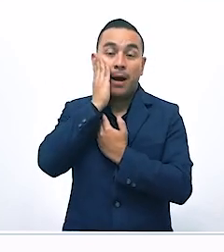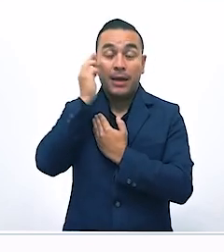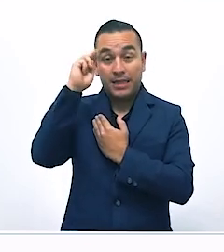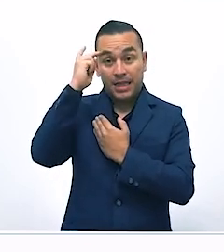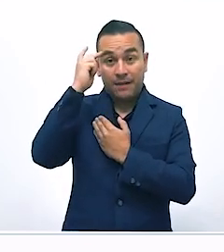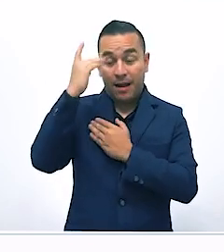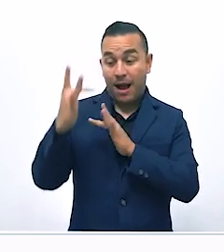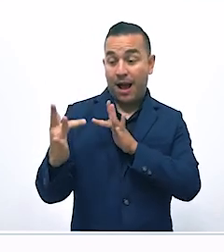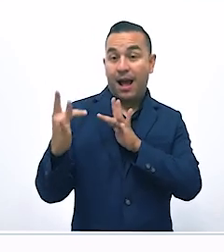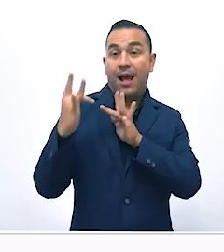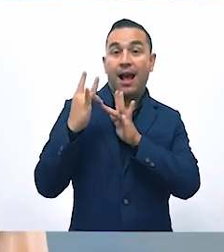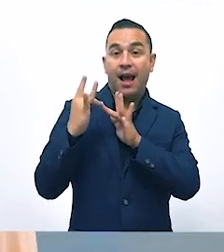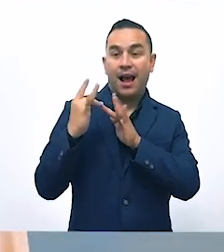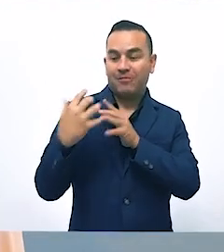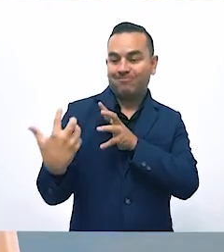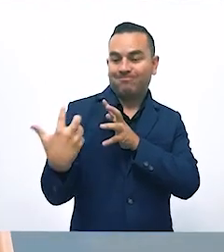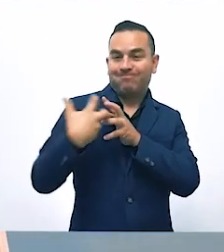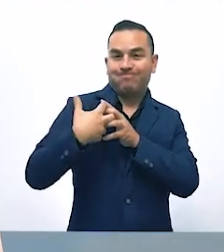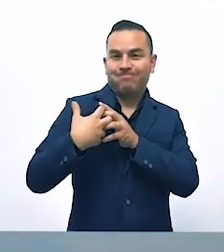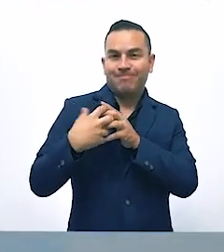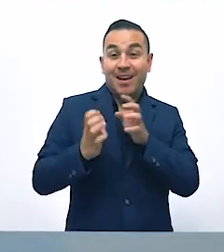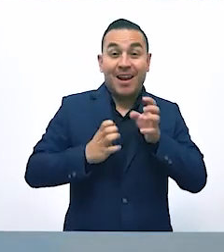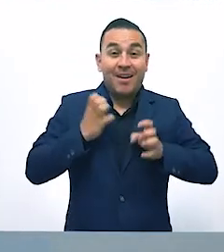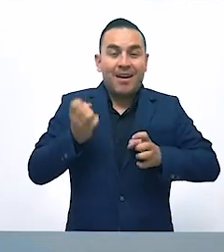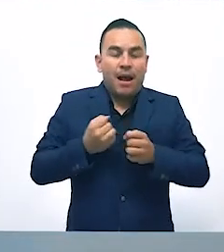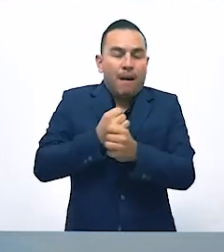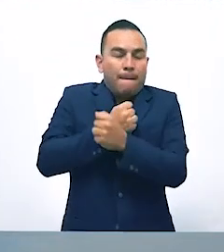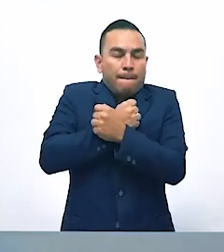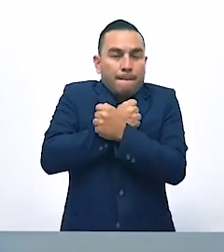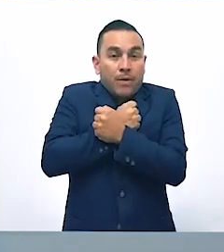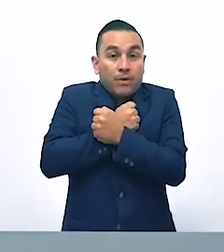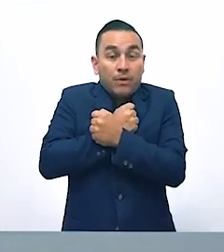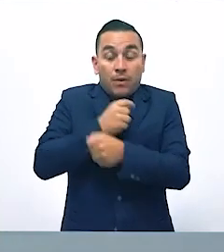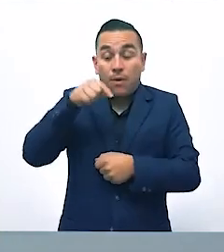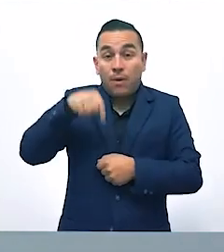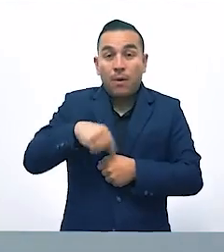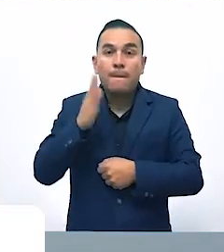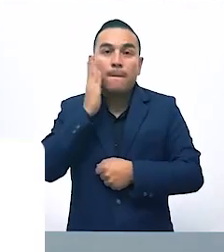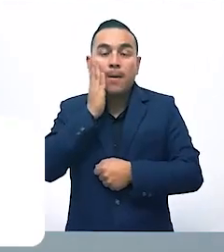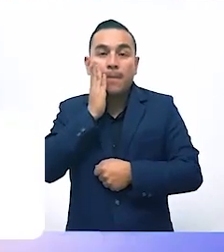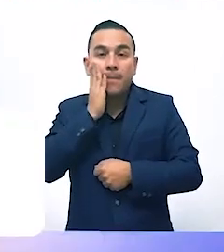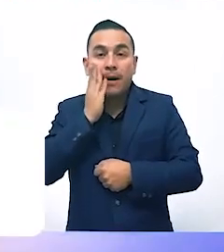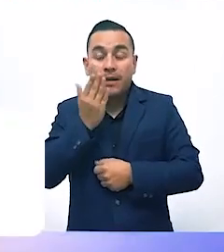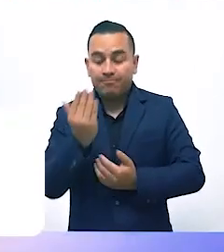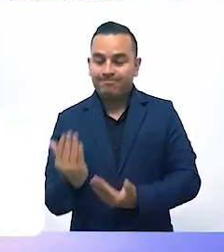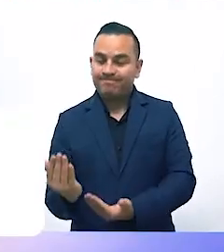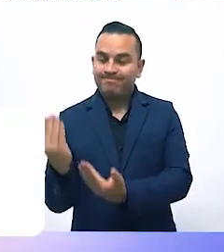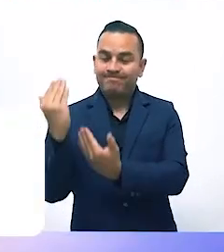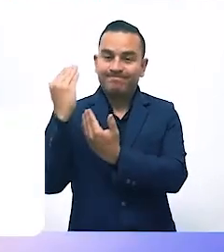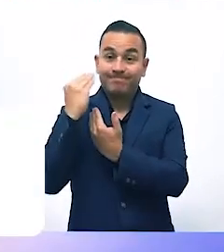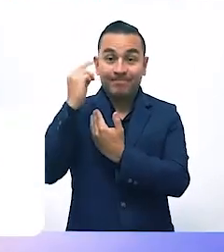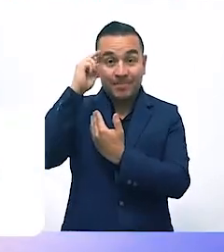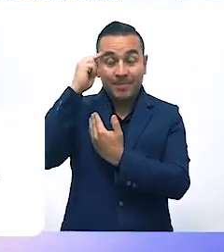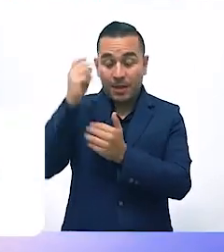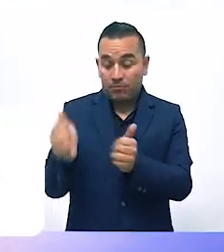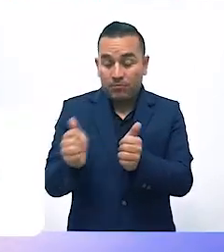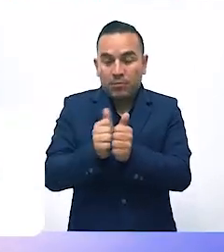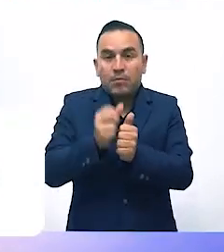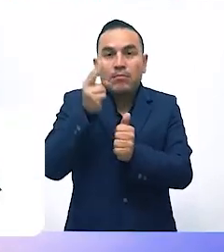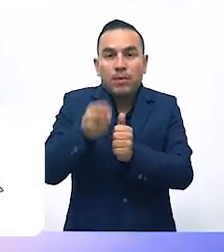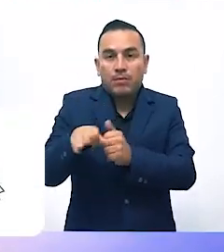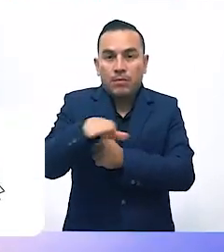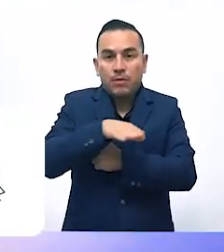para tener contacto piel con piel y desarrollar apego seguro. Ahora, la mamá y su bebé estarán alojados juntos